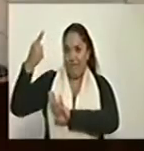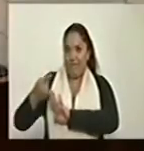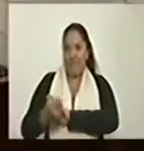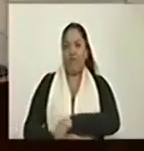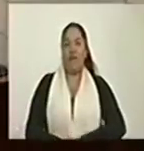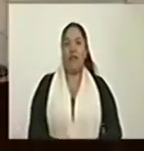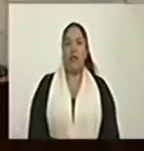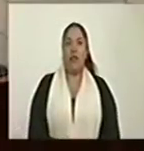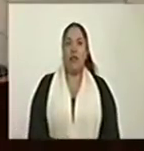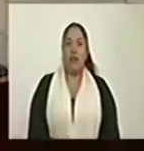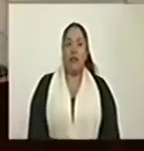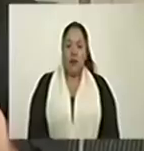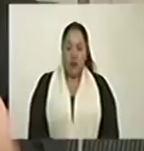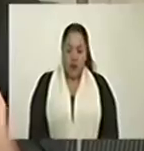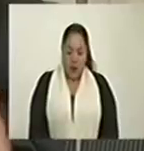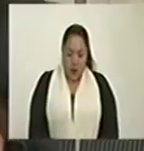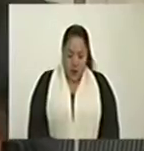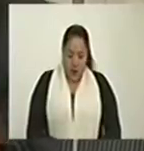Bueno.